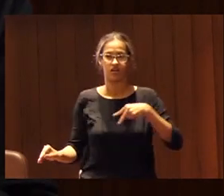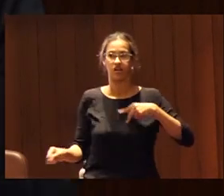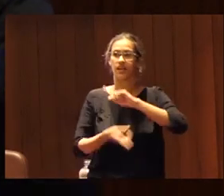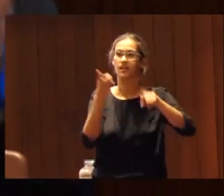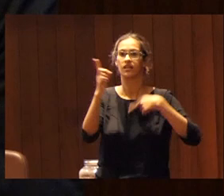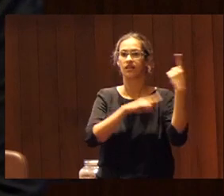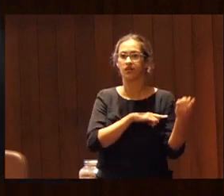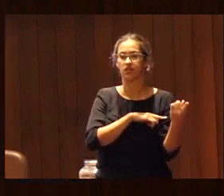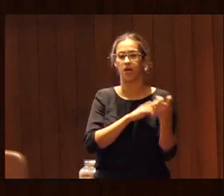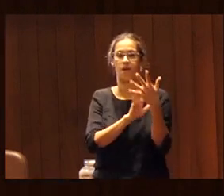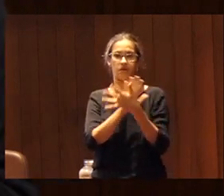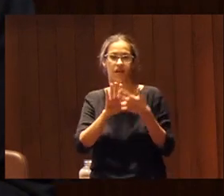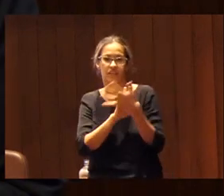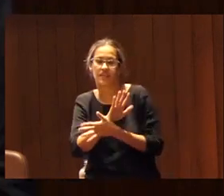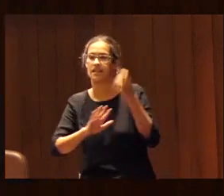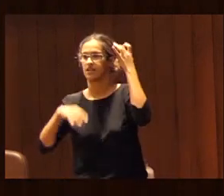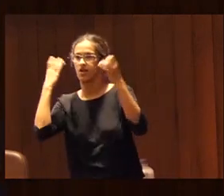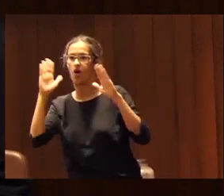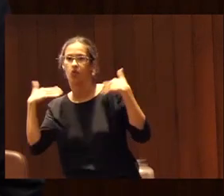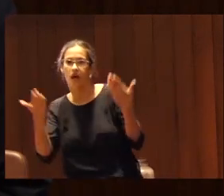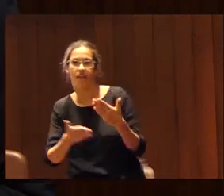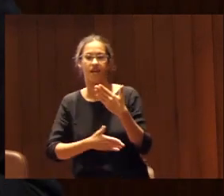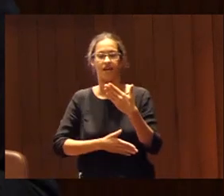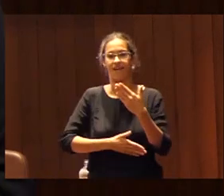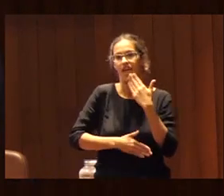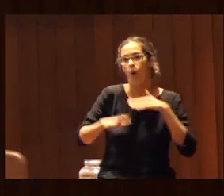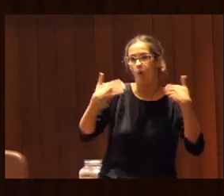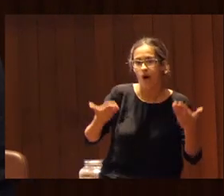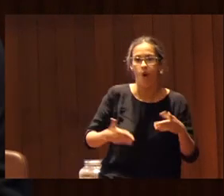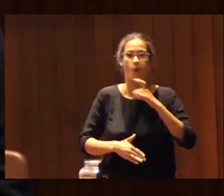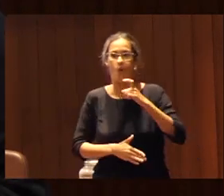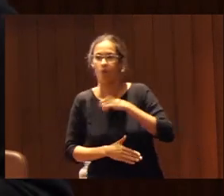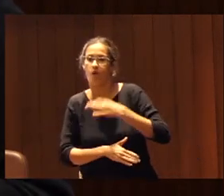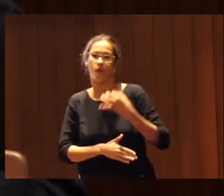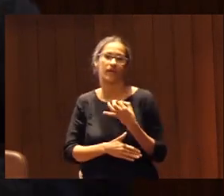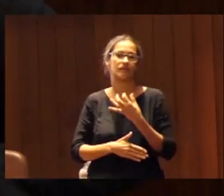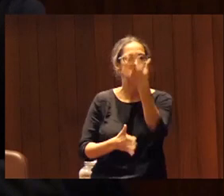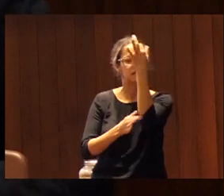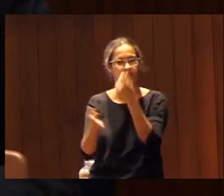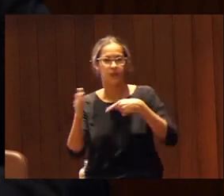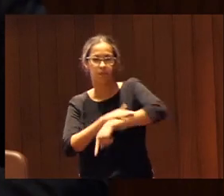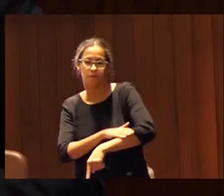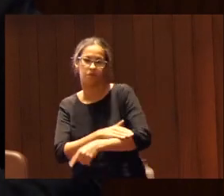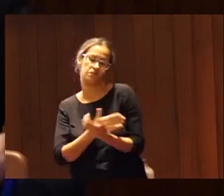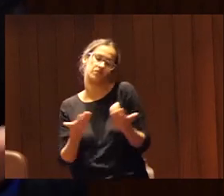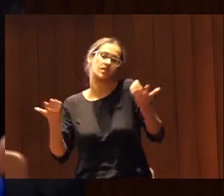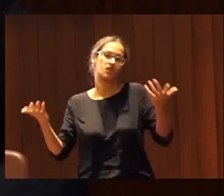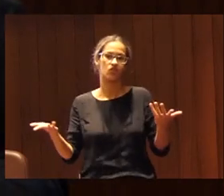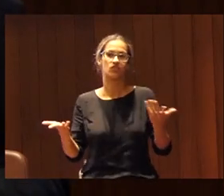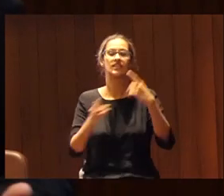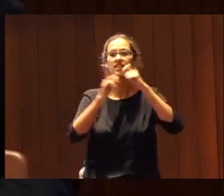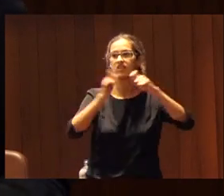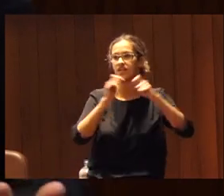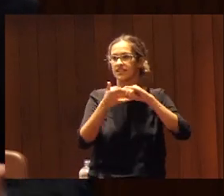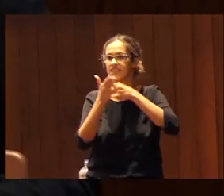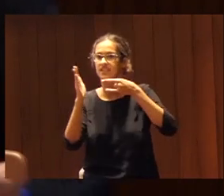en qué edades en qué actividades cómo qué desde luego en deporte escolar aquí lo hicimos con datos con entrevistas a técnicos digo técnicos